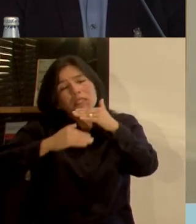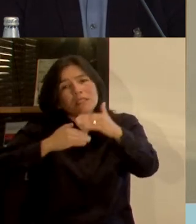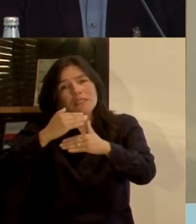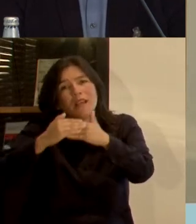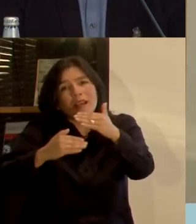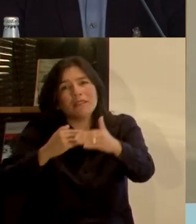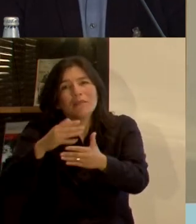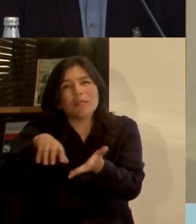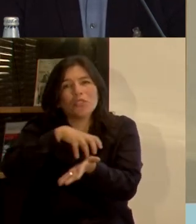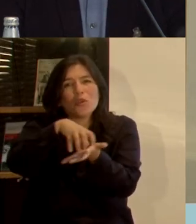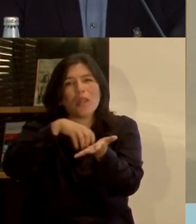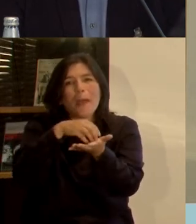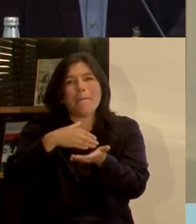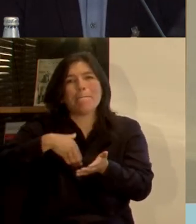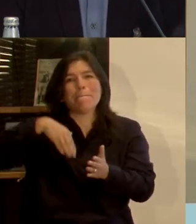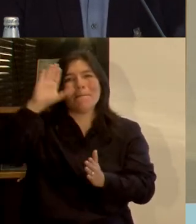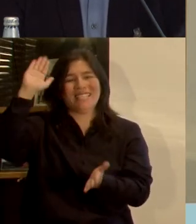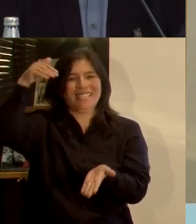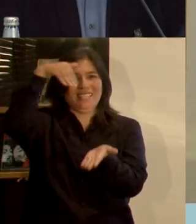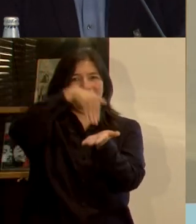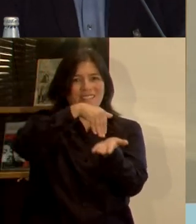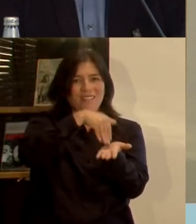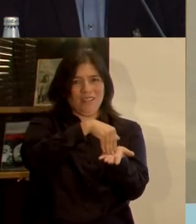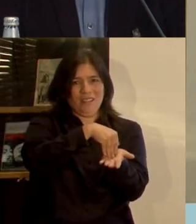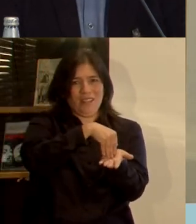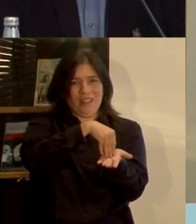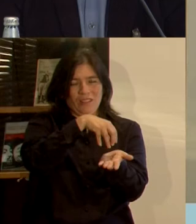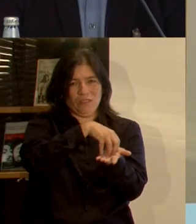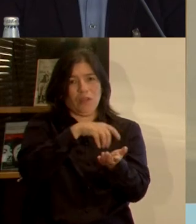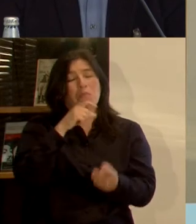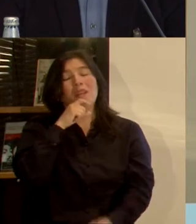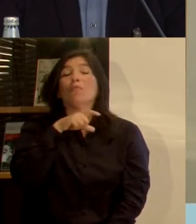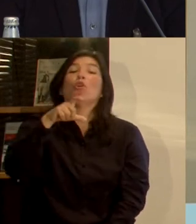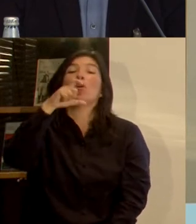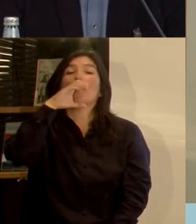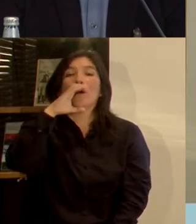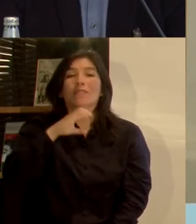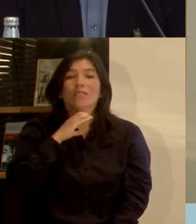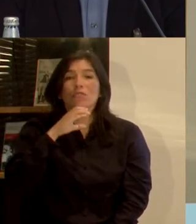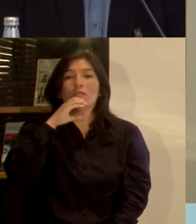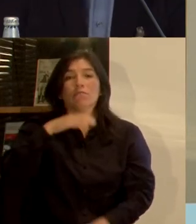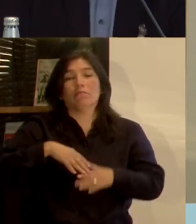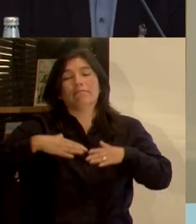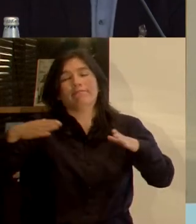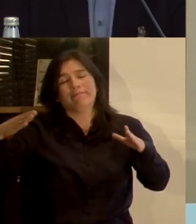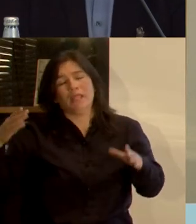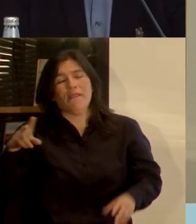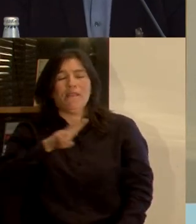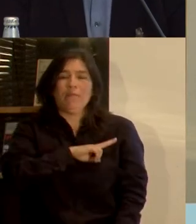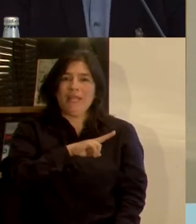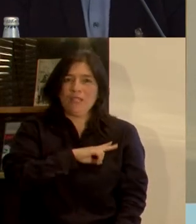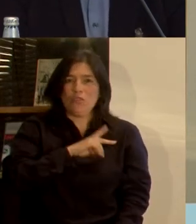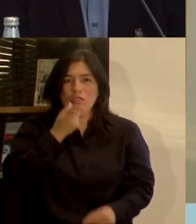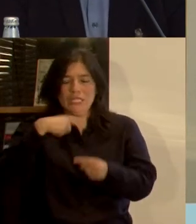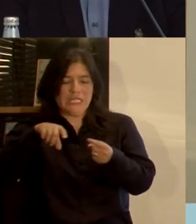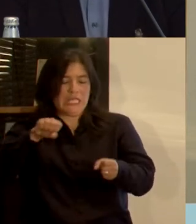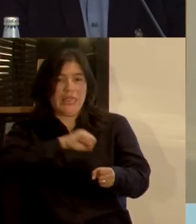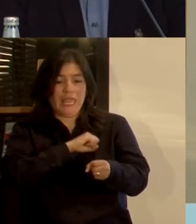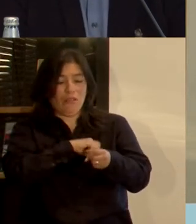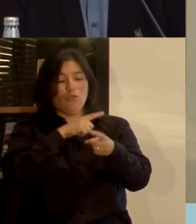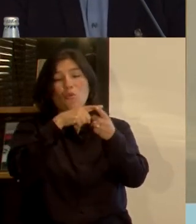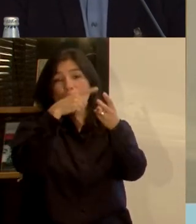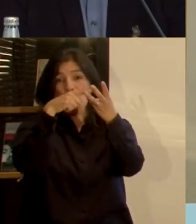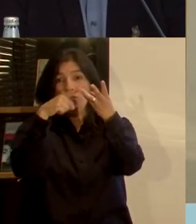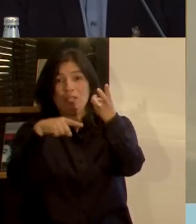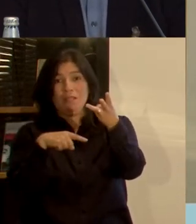como decía, cada vez más metropolitanas. Evidentemente, uno reconoce Concepción, el Gran Concepción, el Gran Valparaíso y el Gran Santiago como áreas